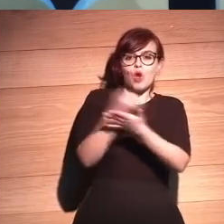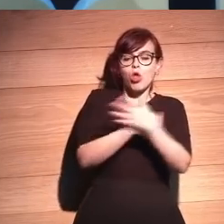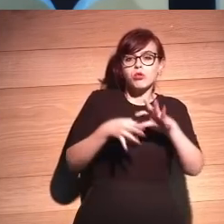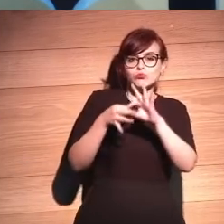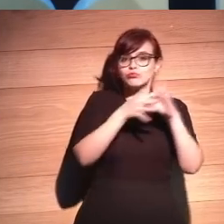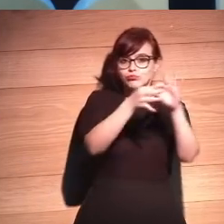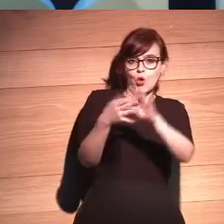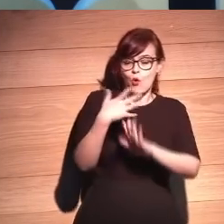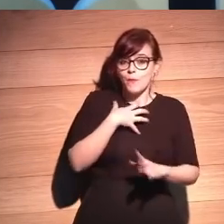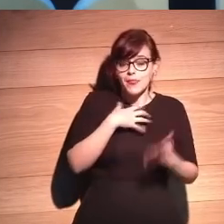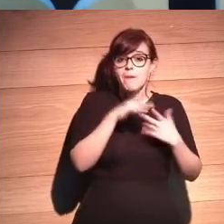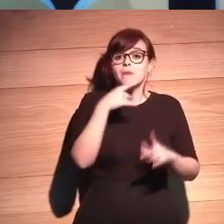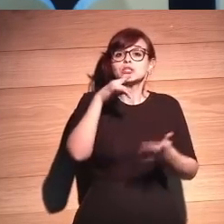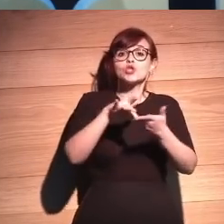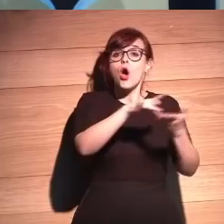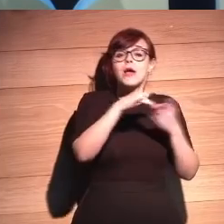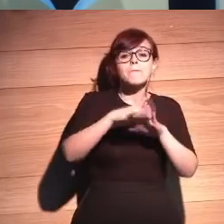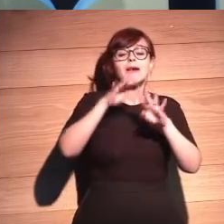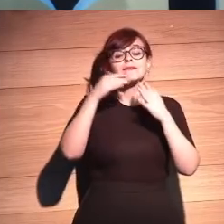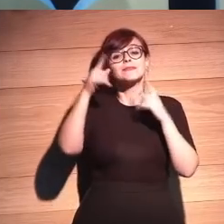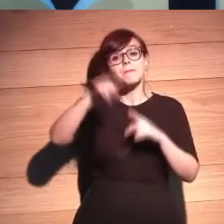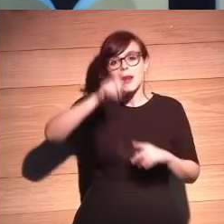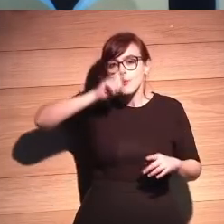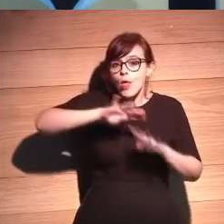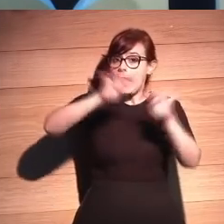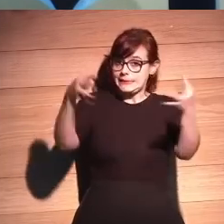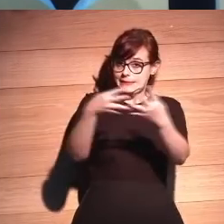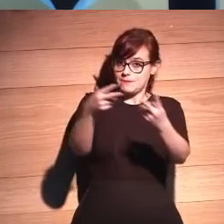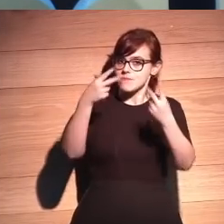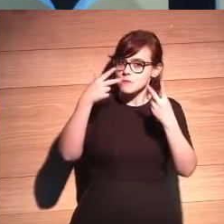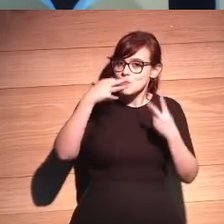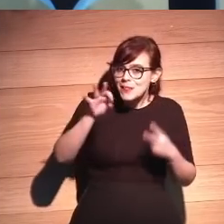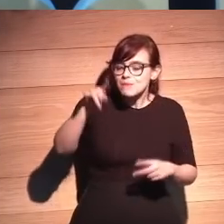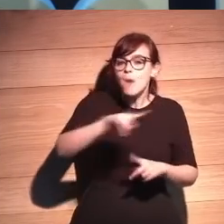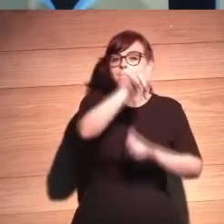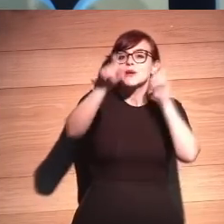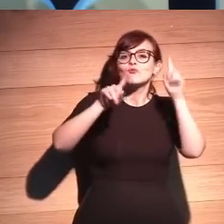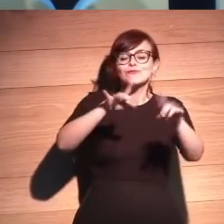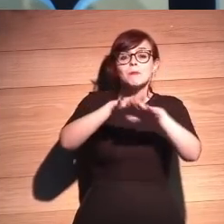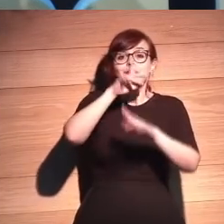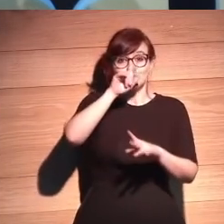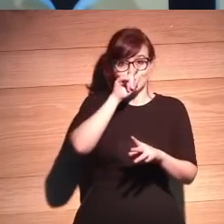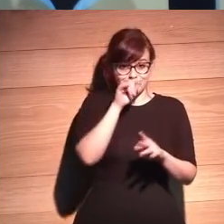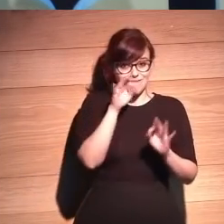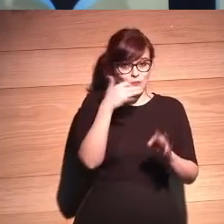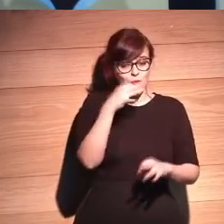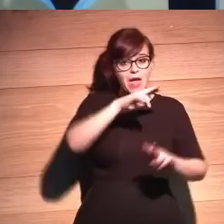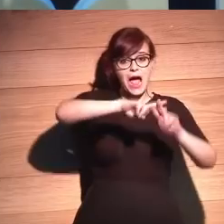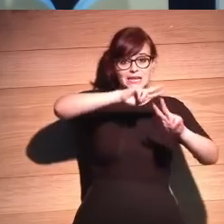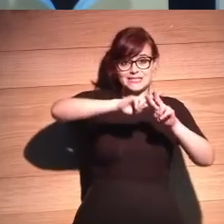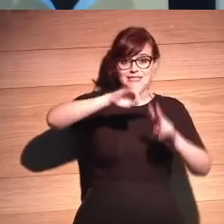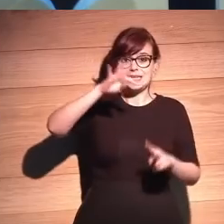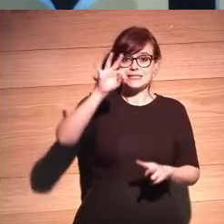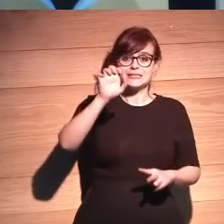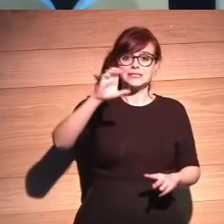Bueno, os toca, y os recuerdo a los que estáis conectados en streaming, que podéis hacer preguntas por Twitter con el hashtag